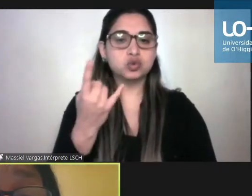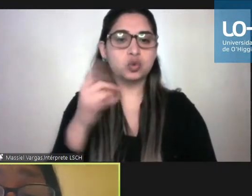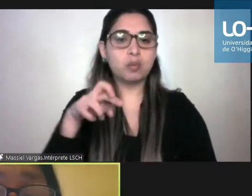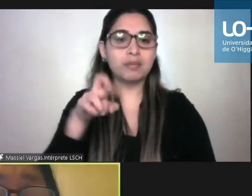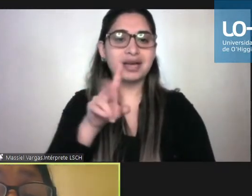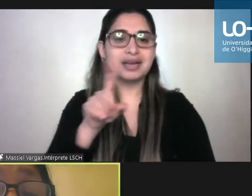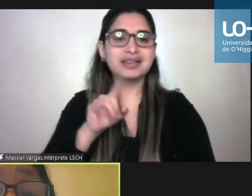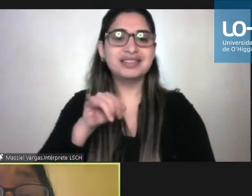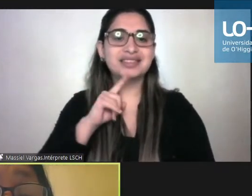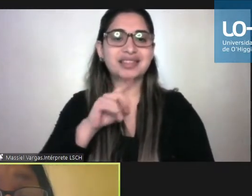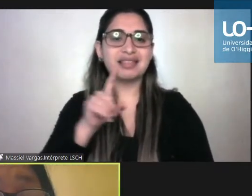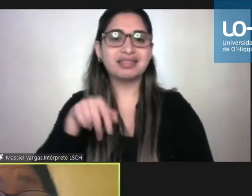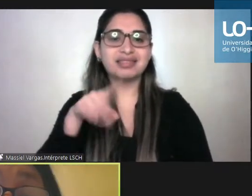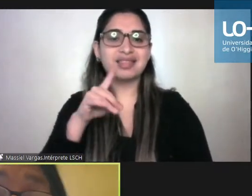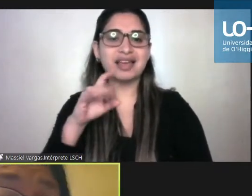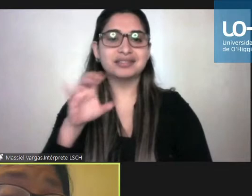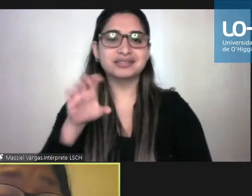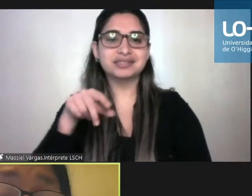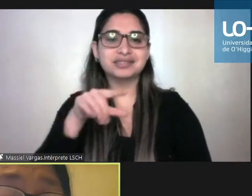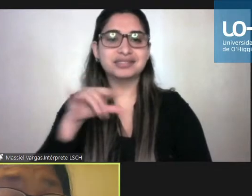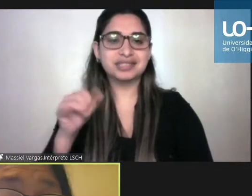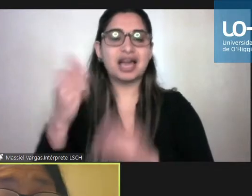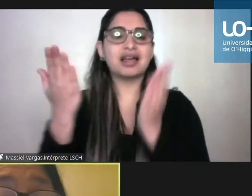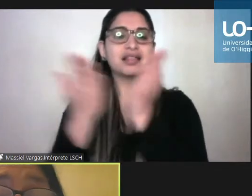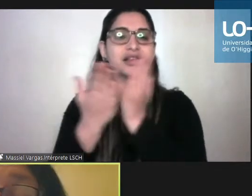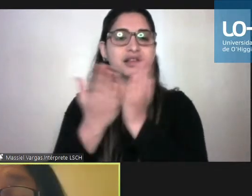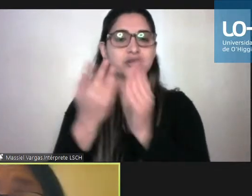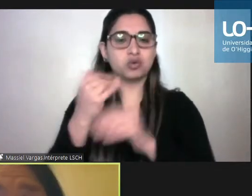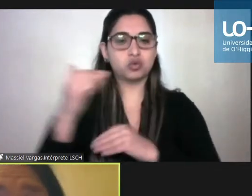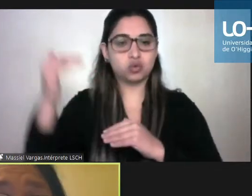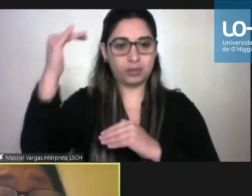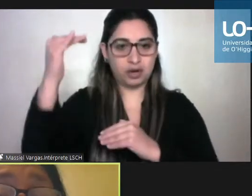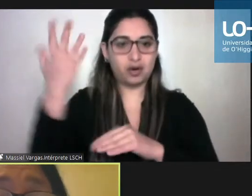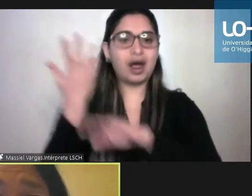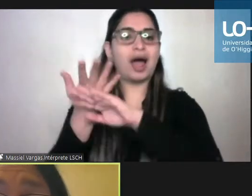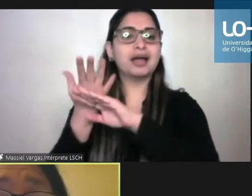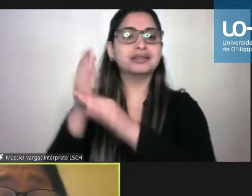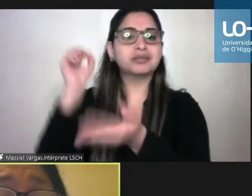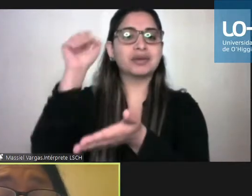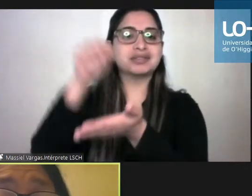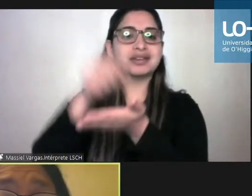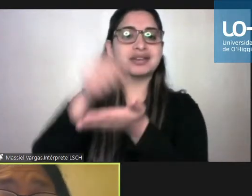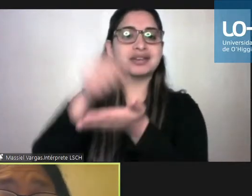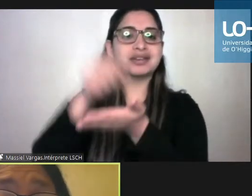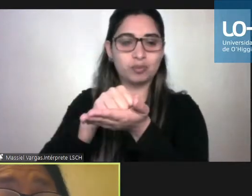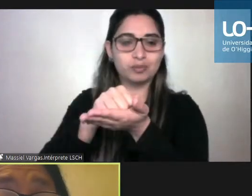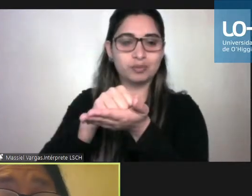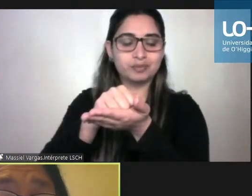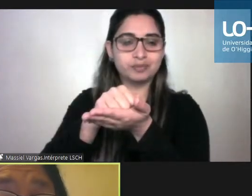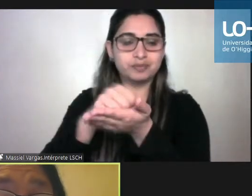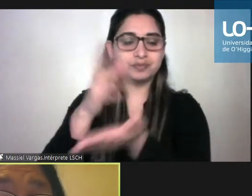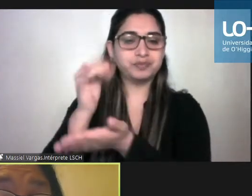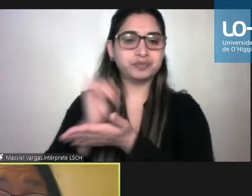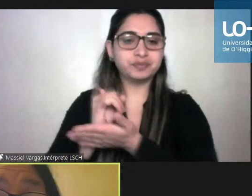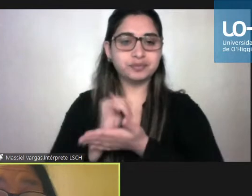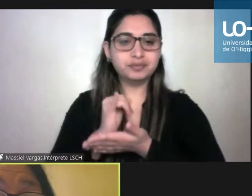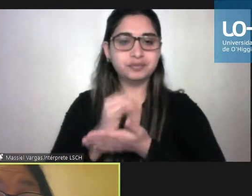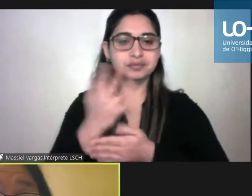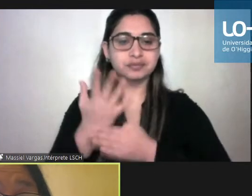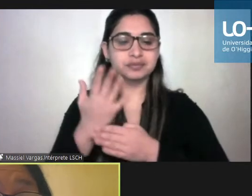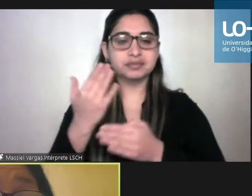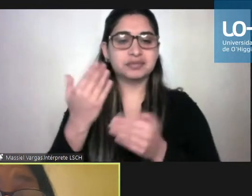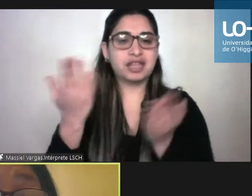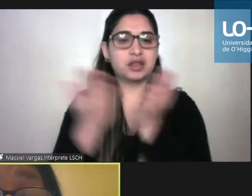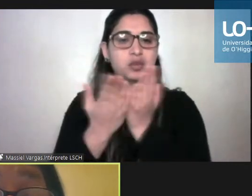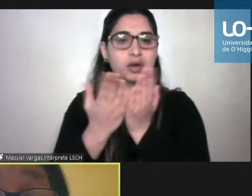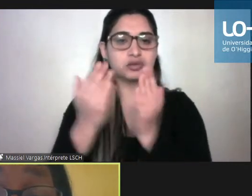instancia en que uno puede hacer un reclamo en cualquier institución de educación superior con esto